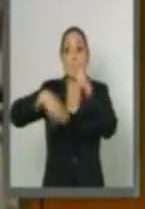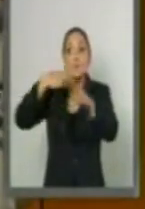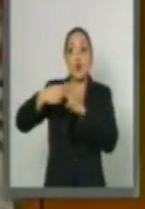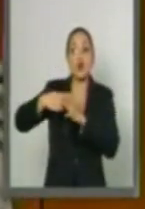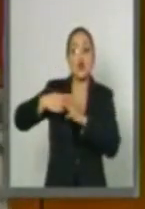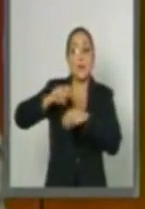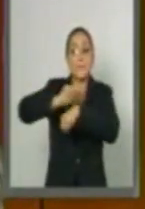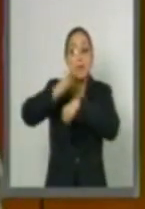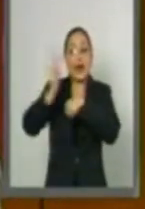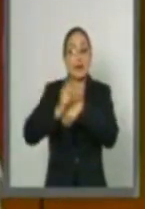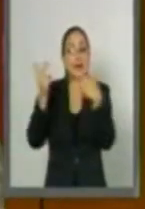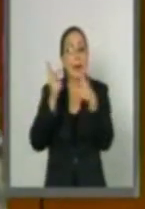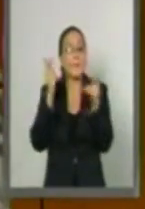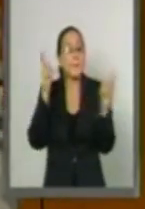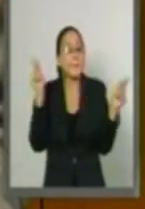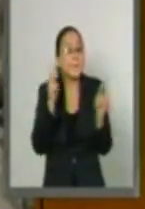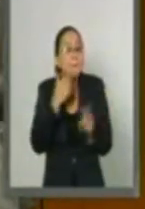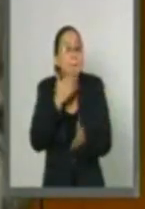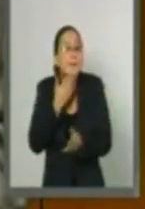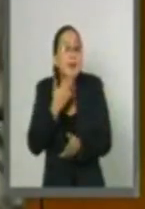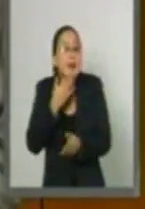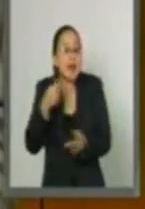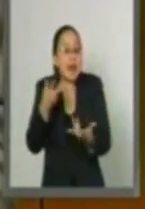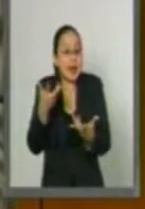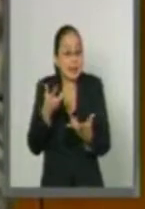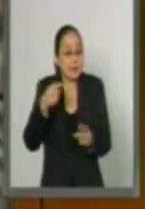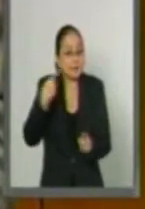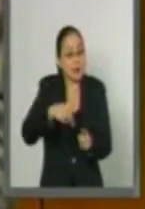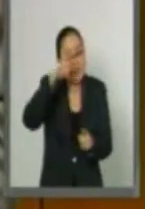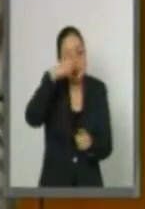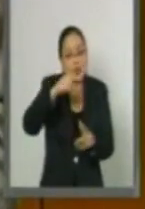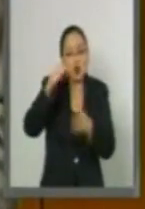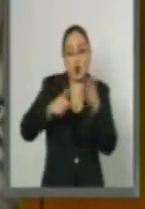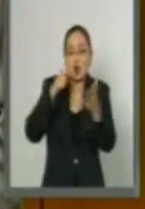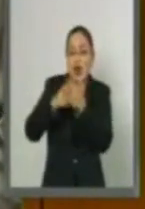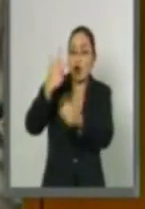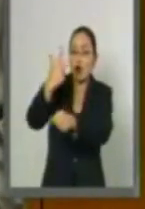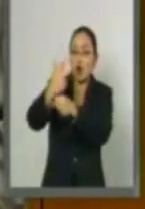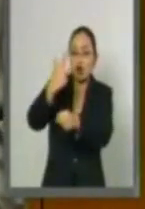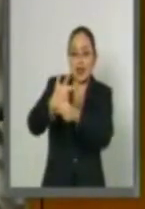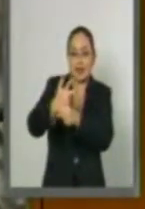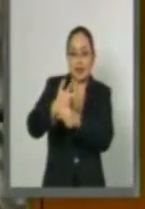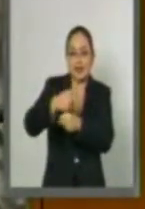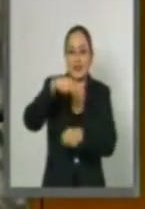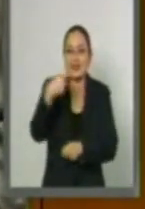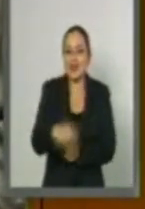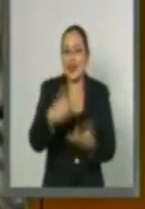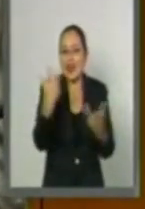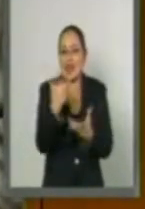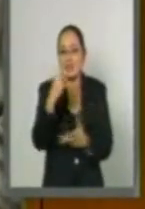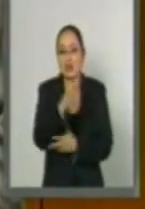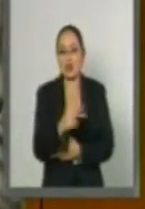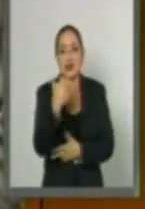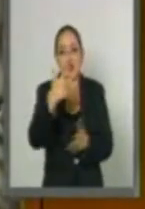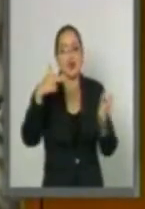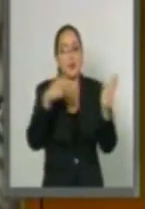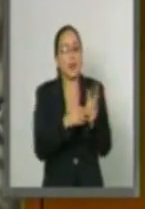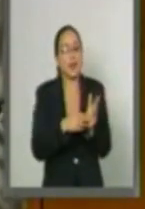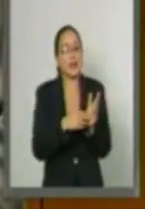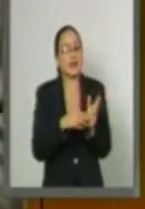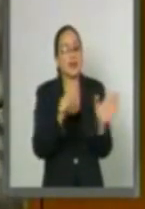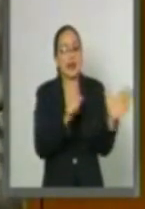principales países productores de miel, México se posiciona en el octavo sitio con una producción que alcanza los 58.600